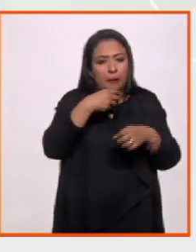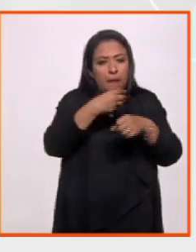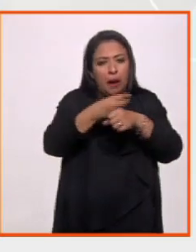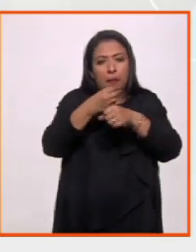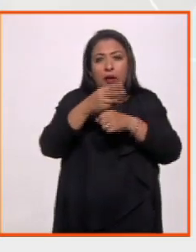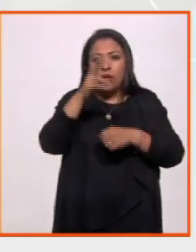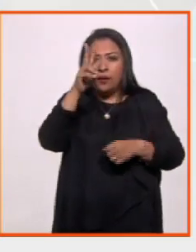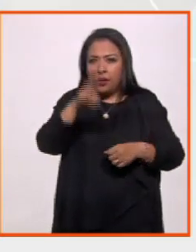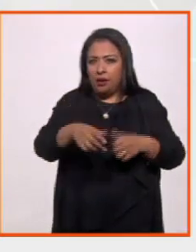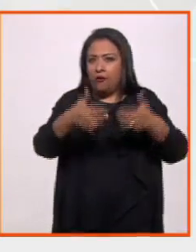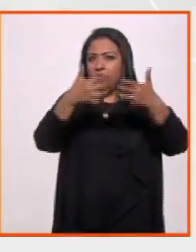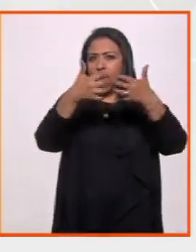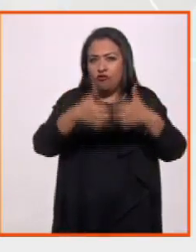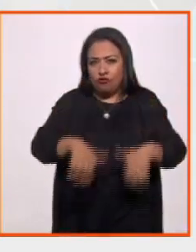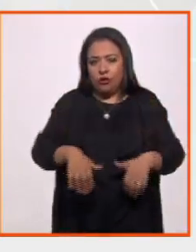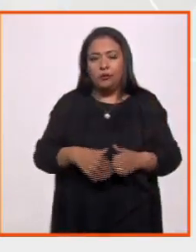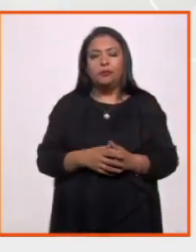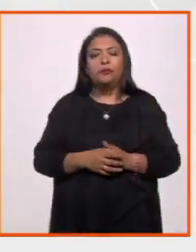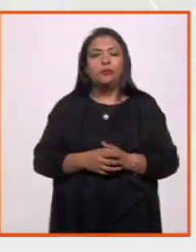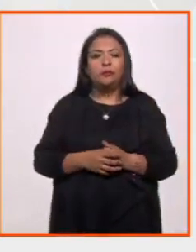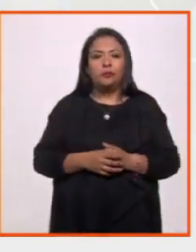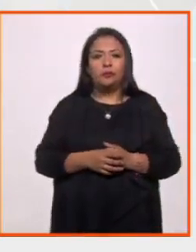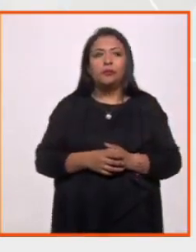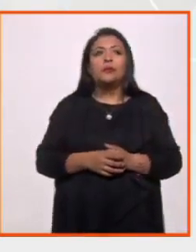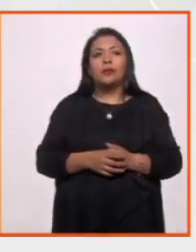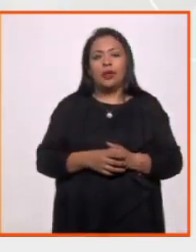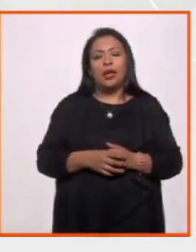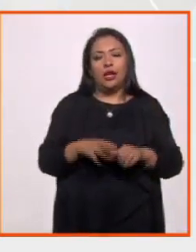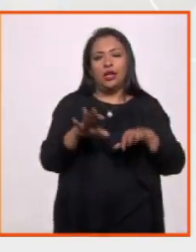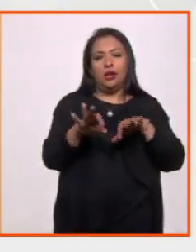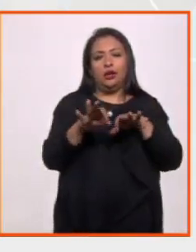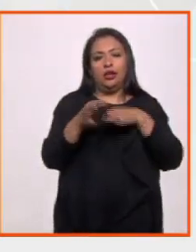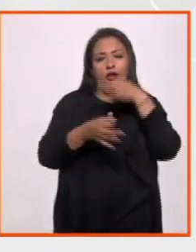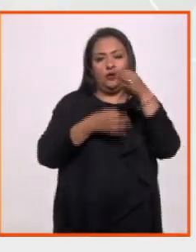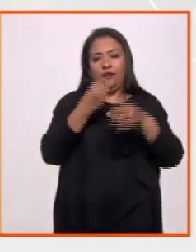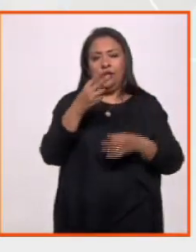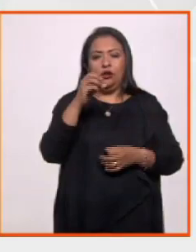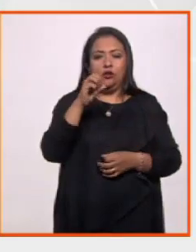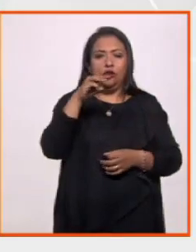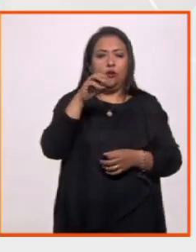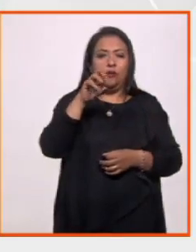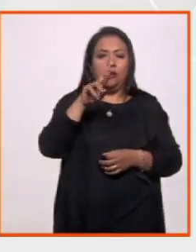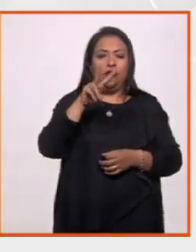verdaderamente la industria. Noticias 22, Omar Vera.